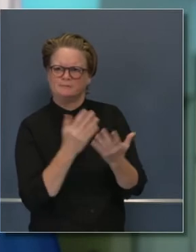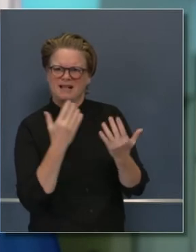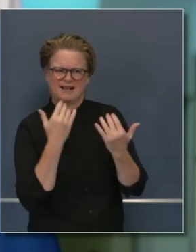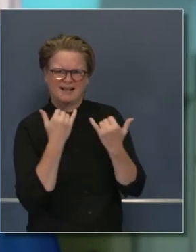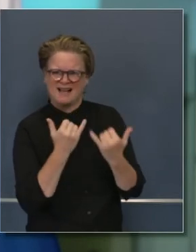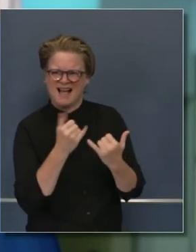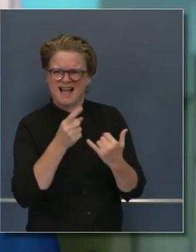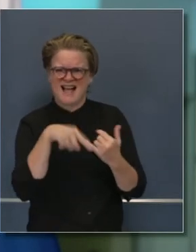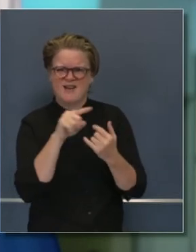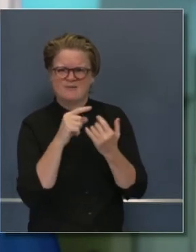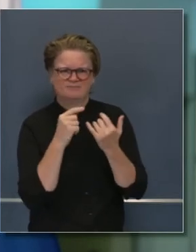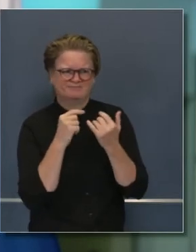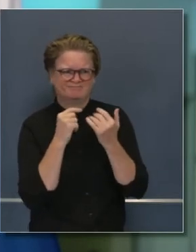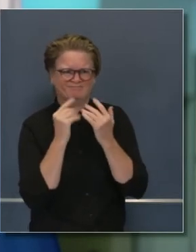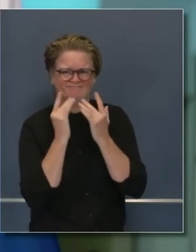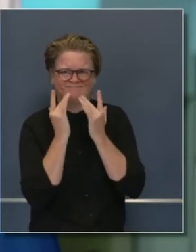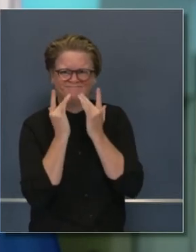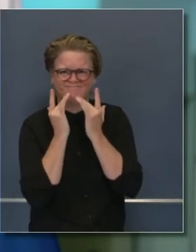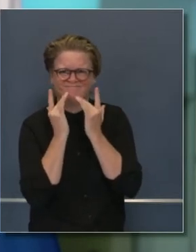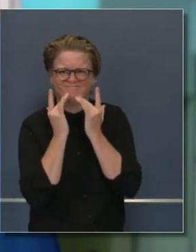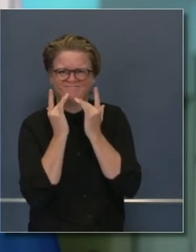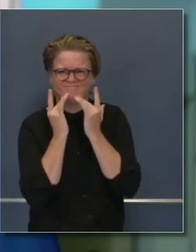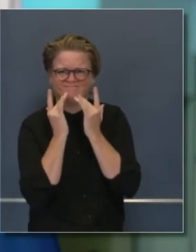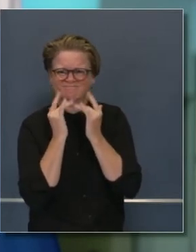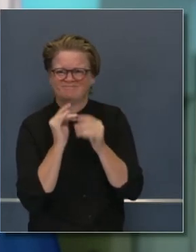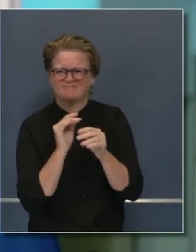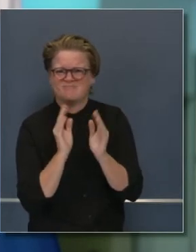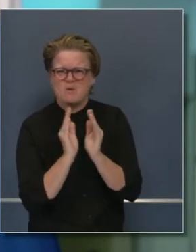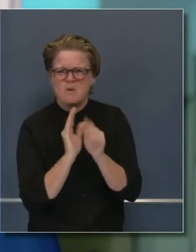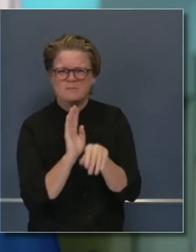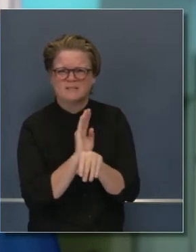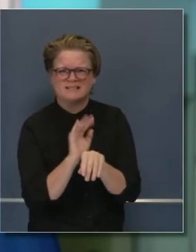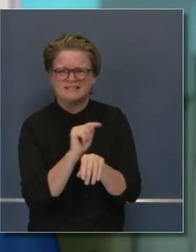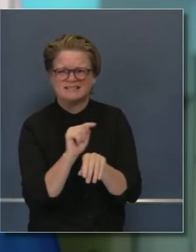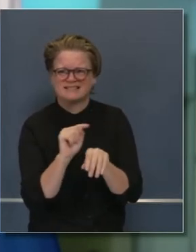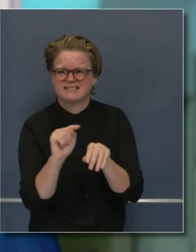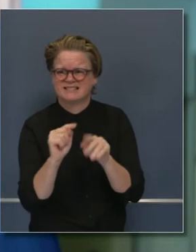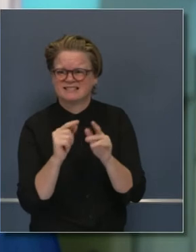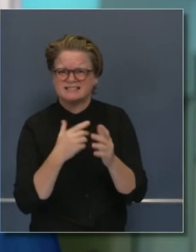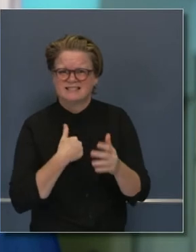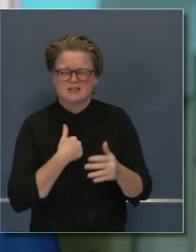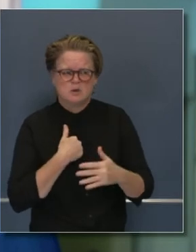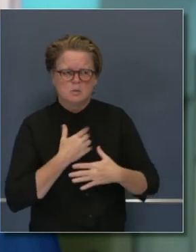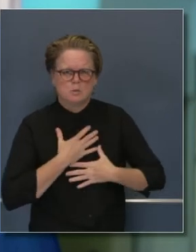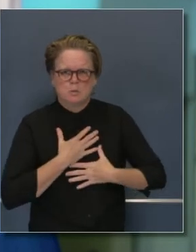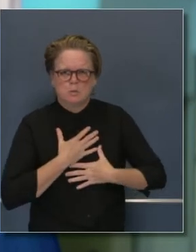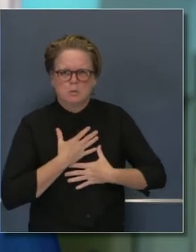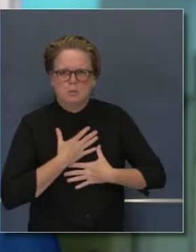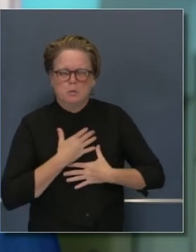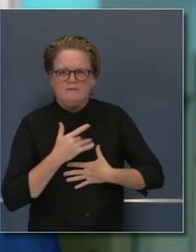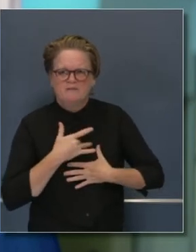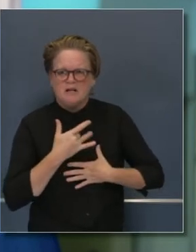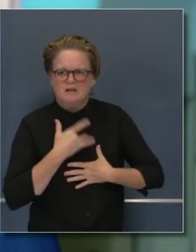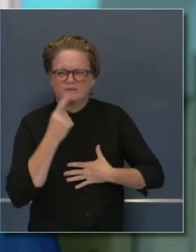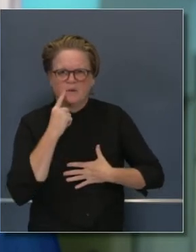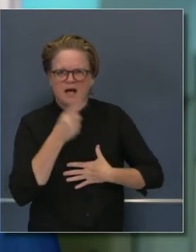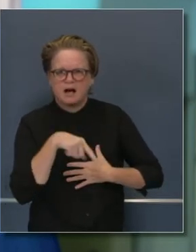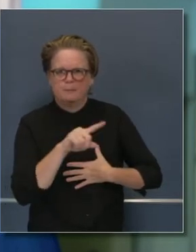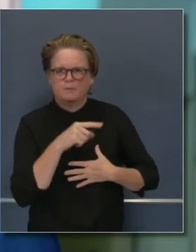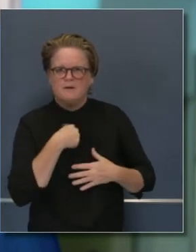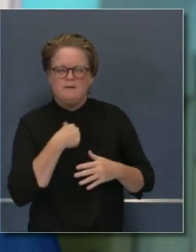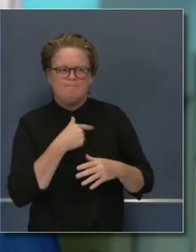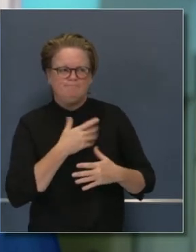batallando, haciendo lo mejor posible para sobreponerse a esta tormenta. Así que siento mucha compasión por sus dificultades.